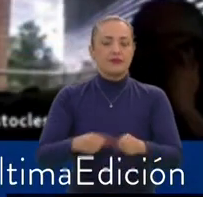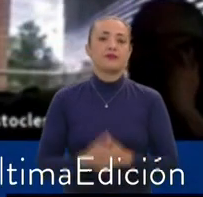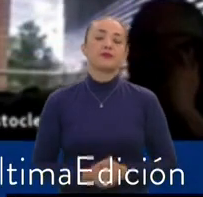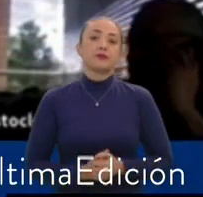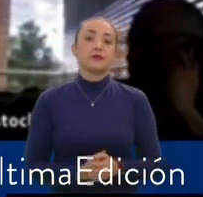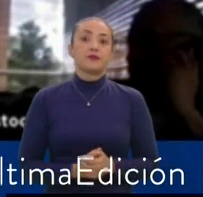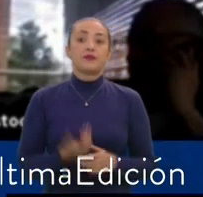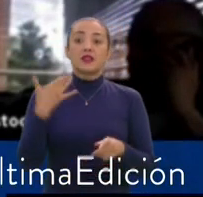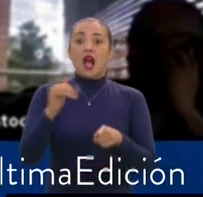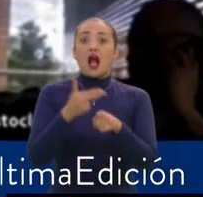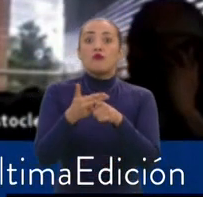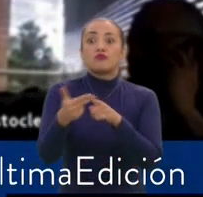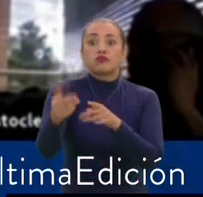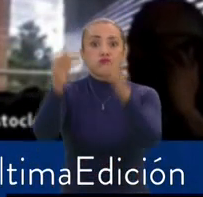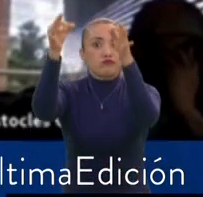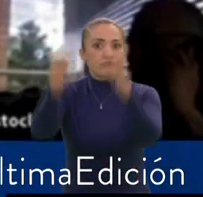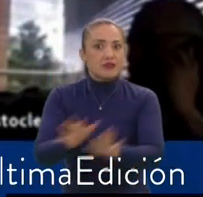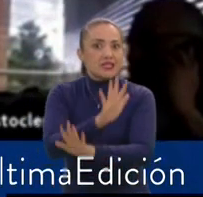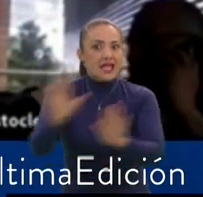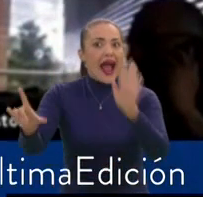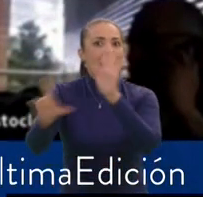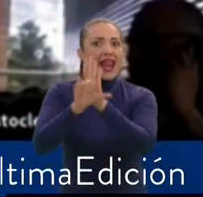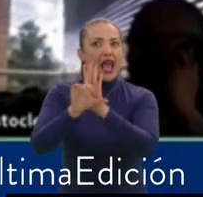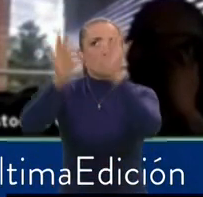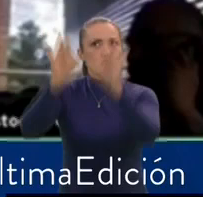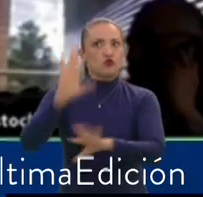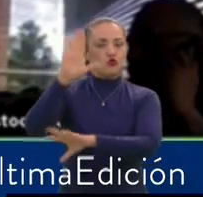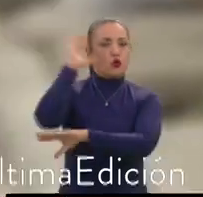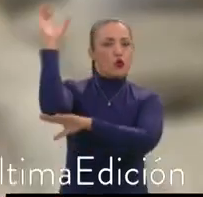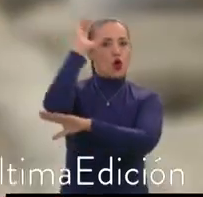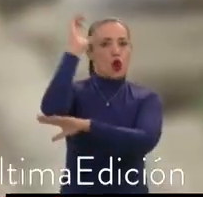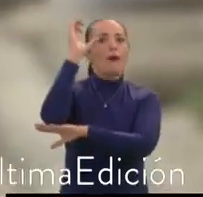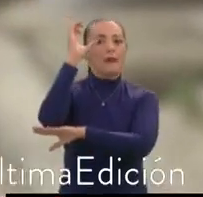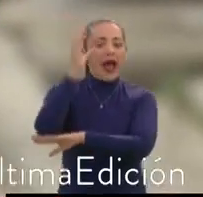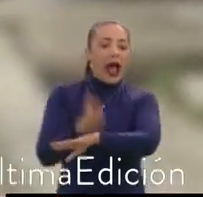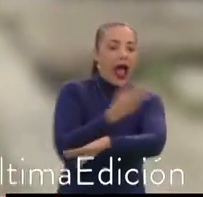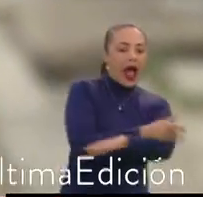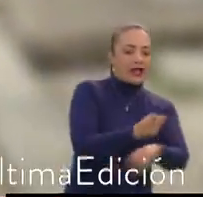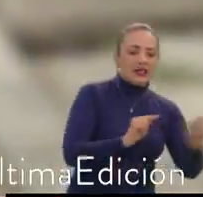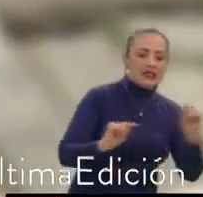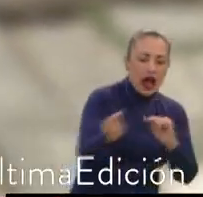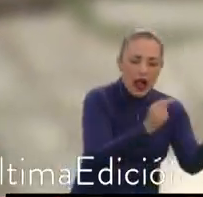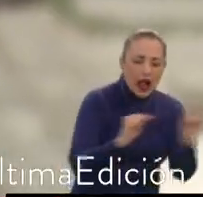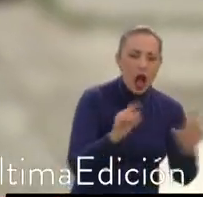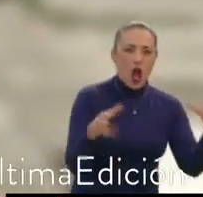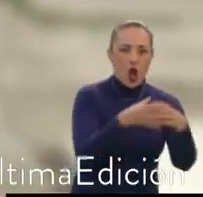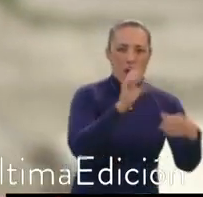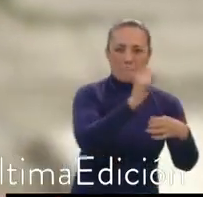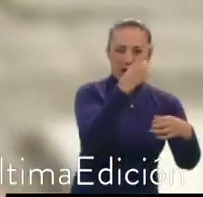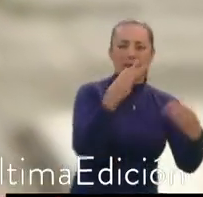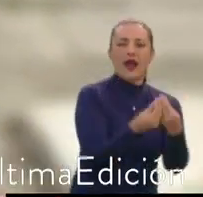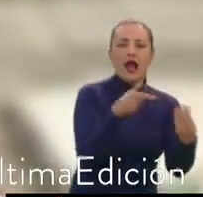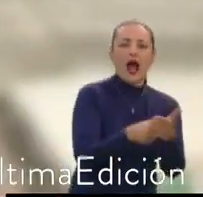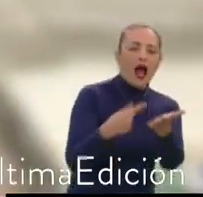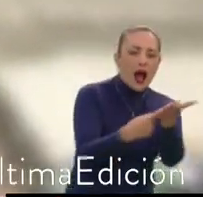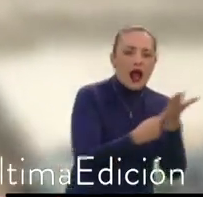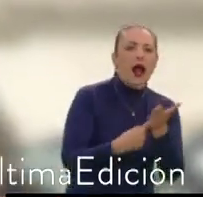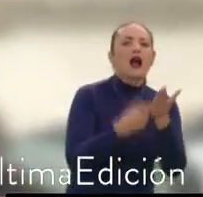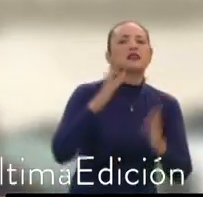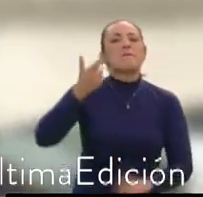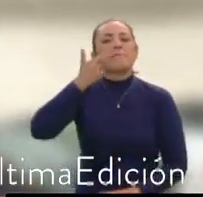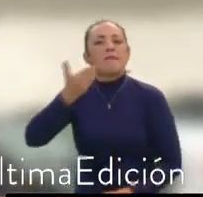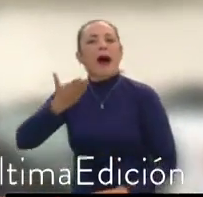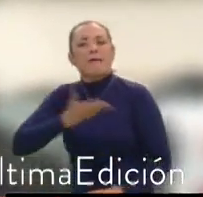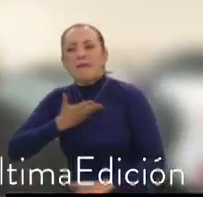A un paso de ser ley de la República se encuentra el proyecto que busca prohibir en Colombia el castigo físico a menores de edad como método de corrección por parte de sus padres.